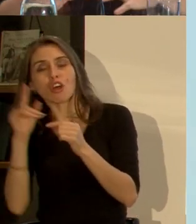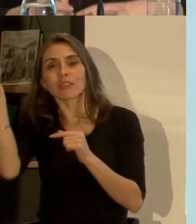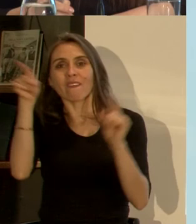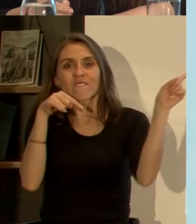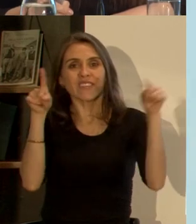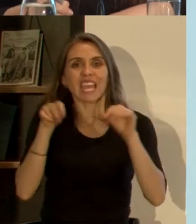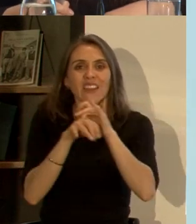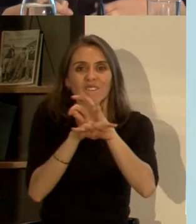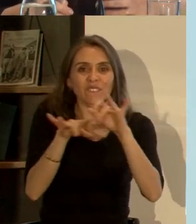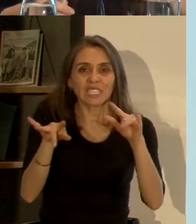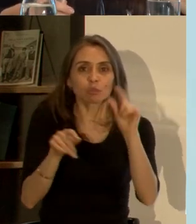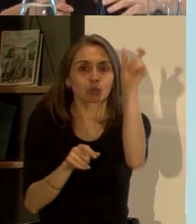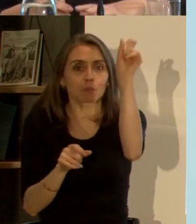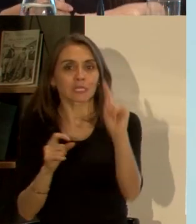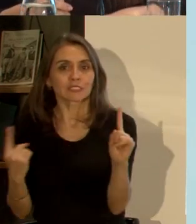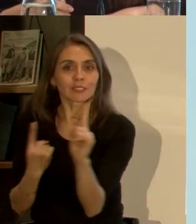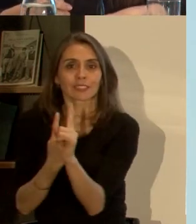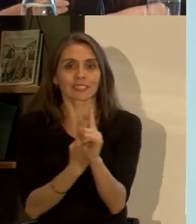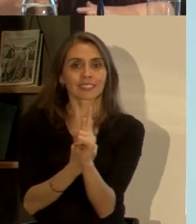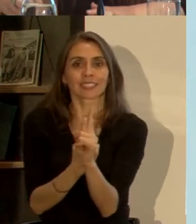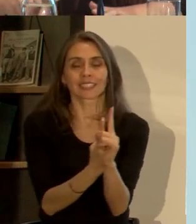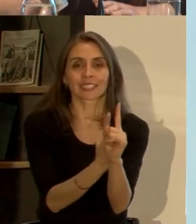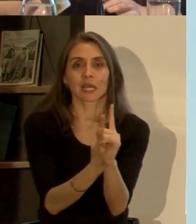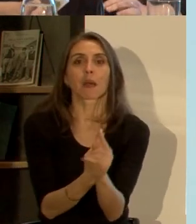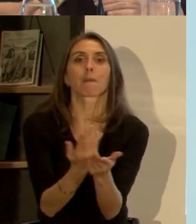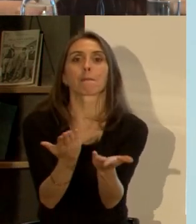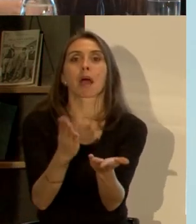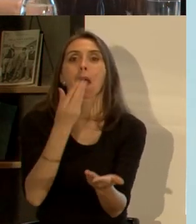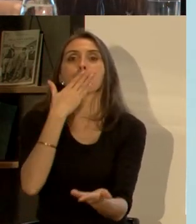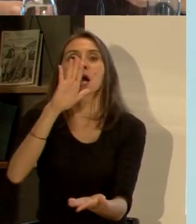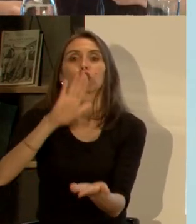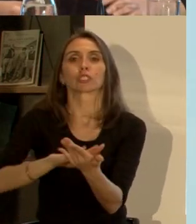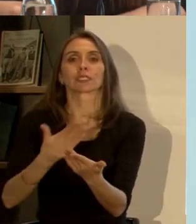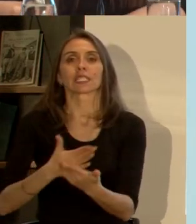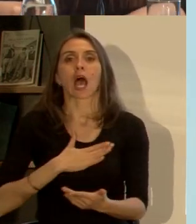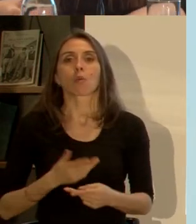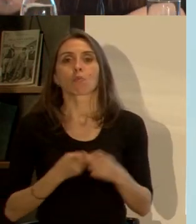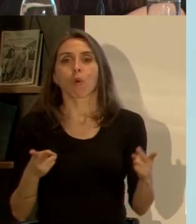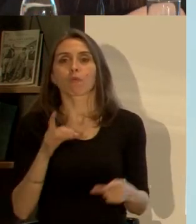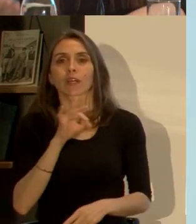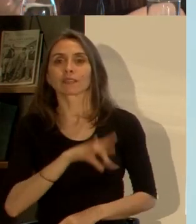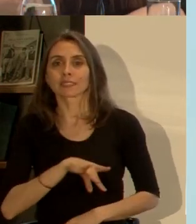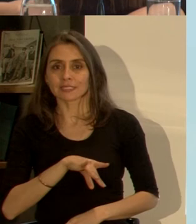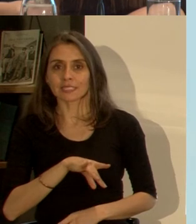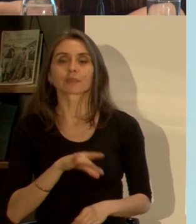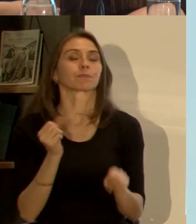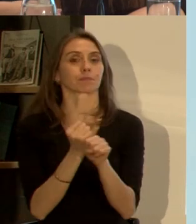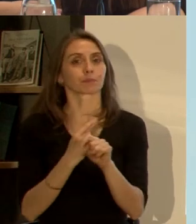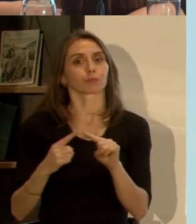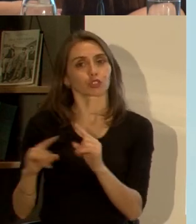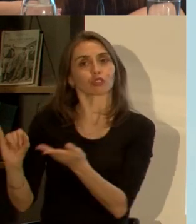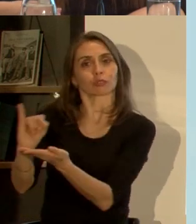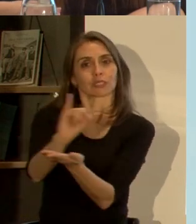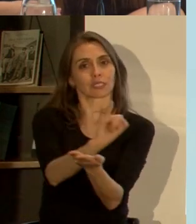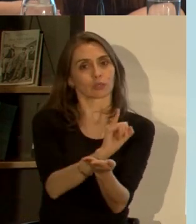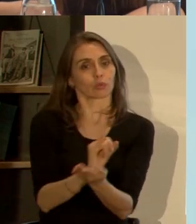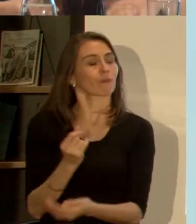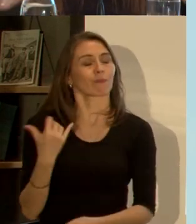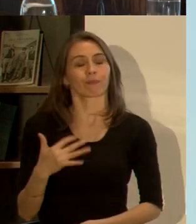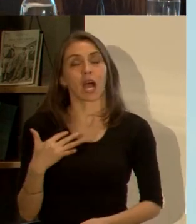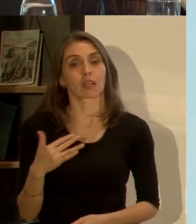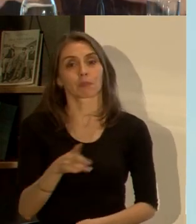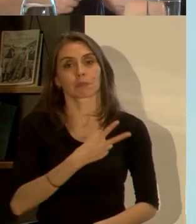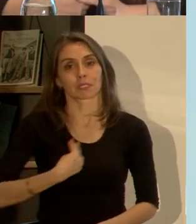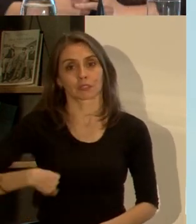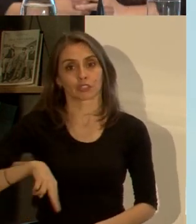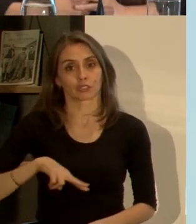ahí detrás de la gente pero lo hacemos en pro de la salud pública y para eso también entonces trabajamos con otros sectores es súper valioso para